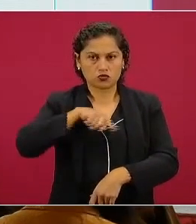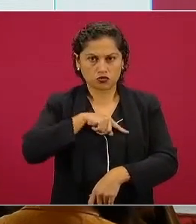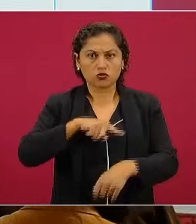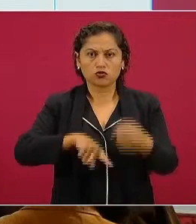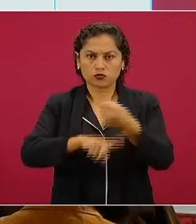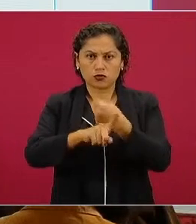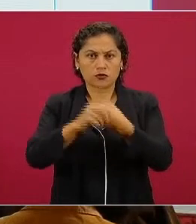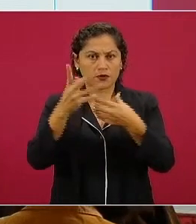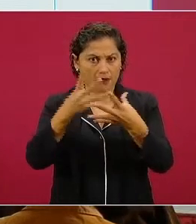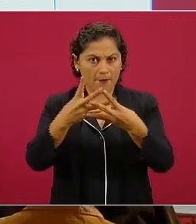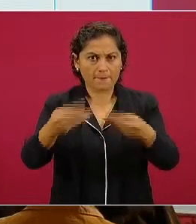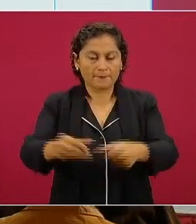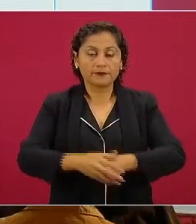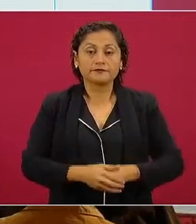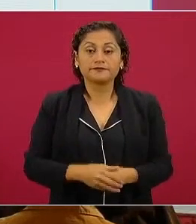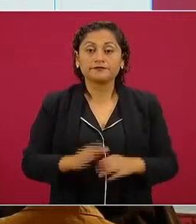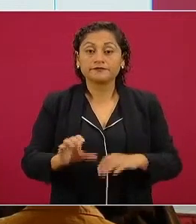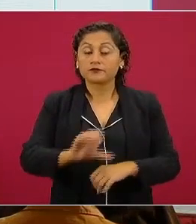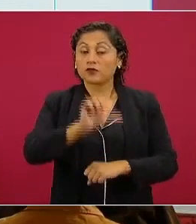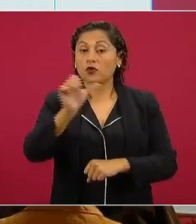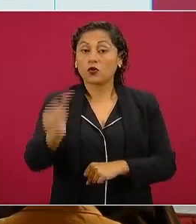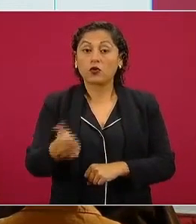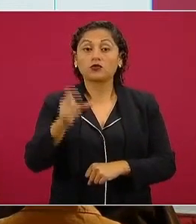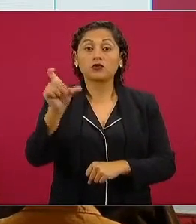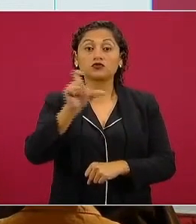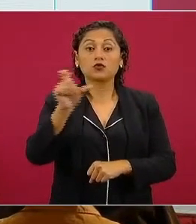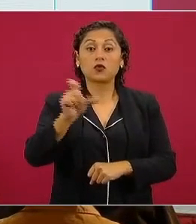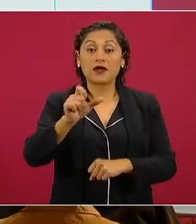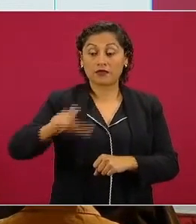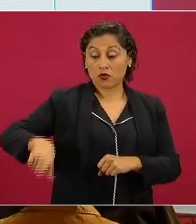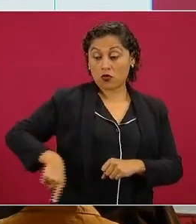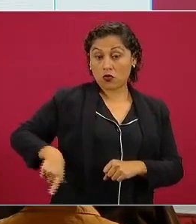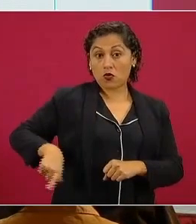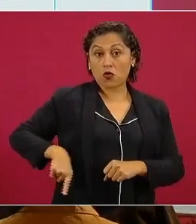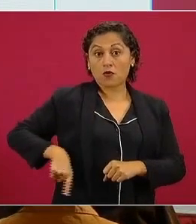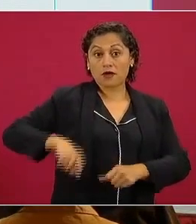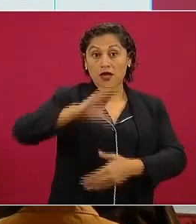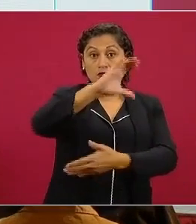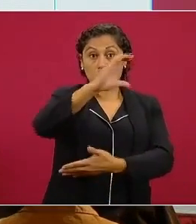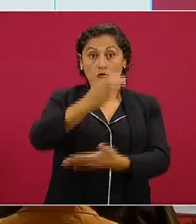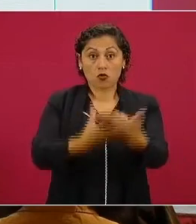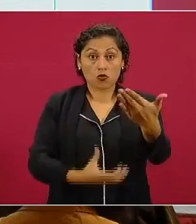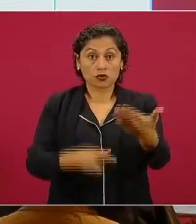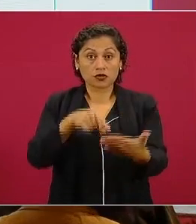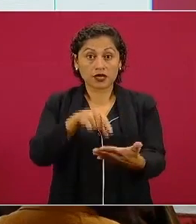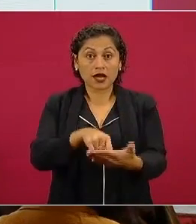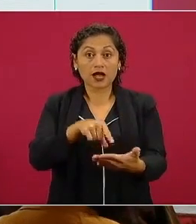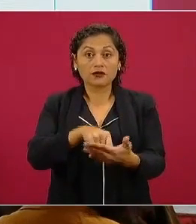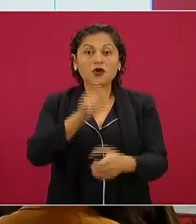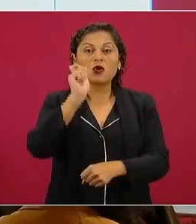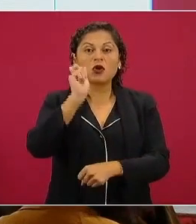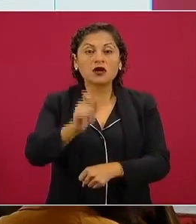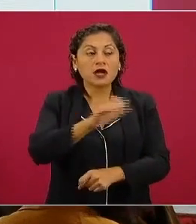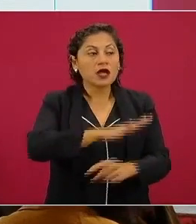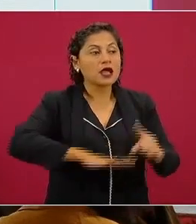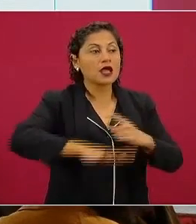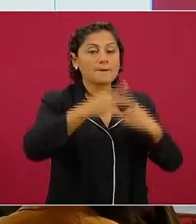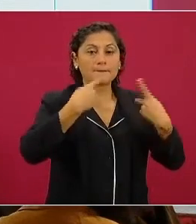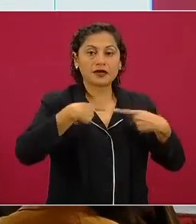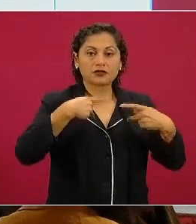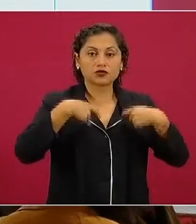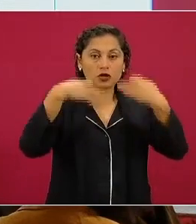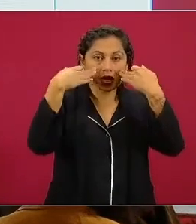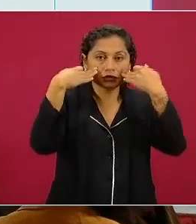los contratos de obras del gobierno se llevan a cabo con participación de ciudadanos y de observadores de la ONU